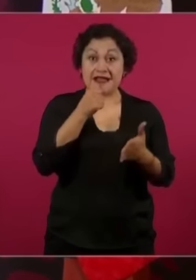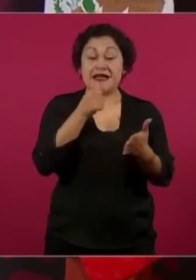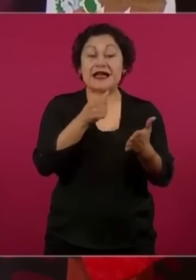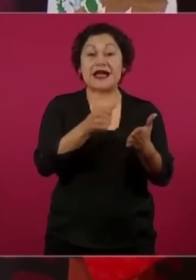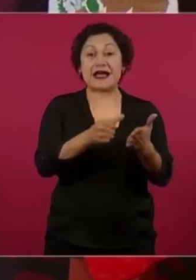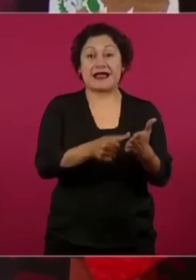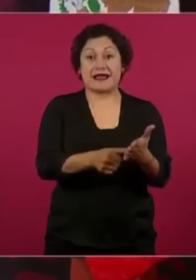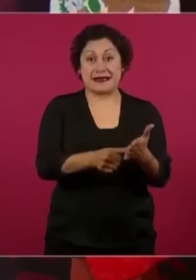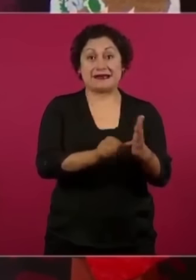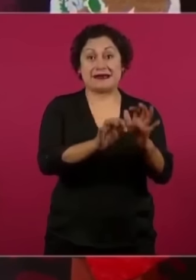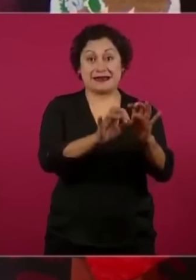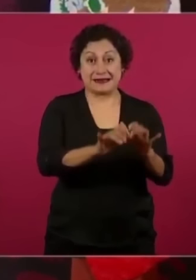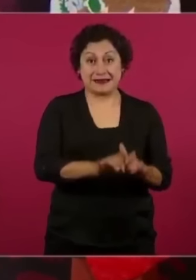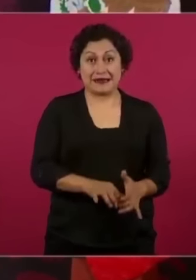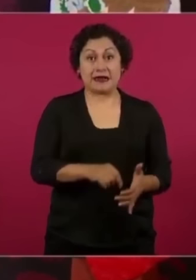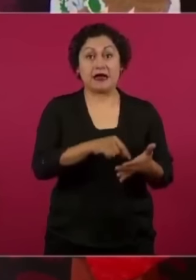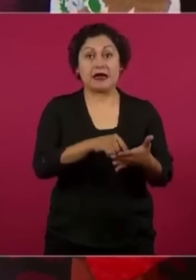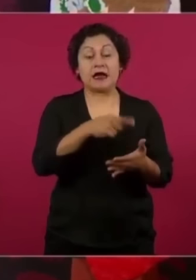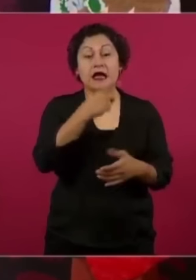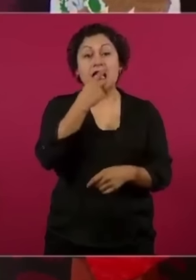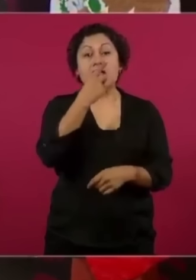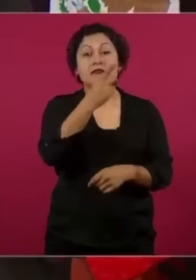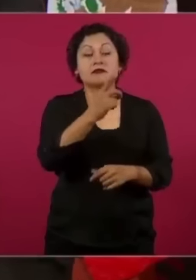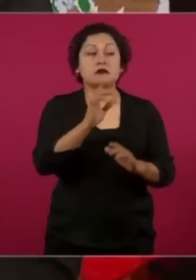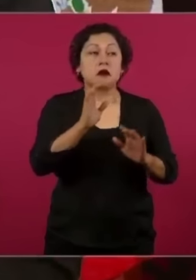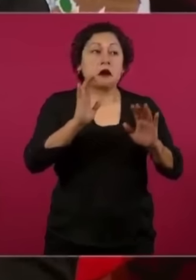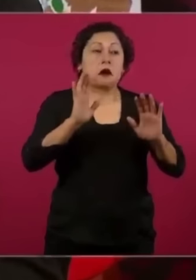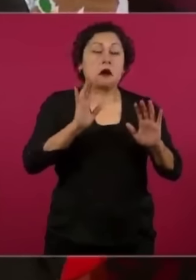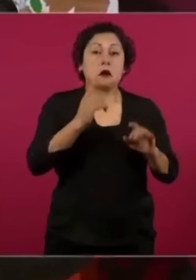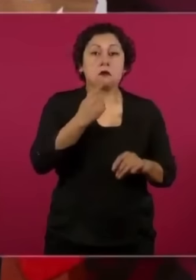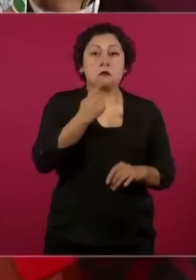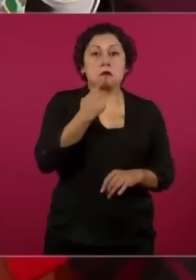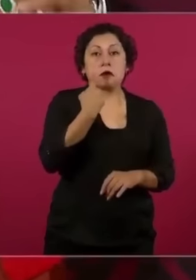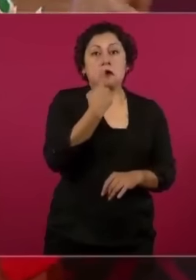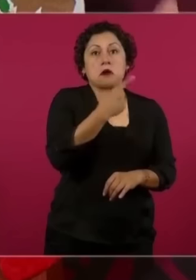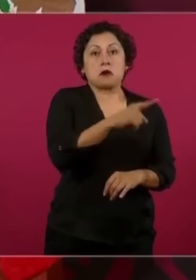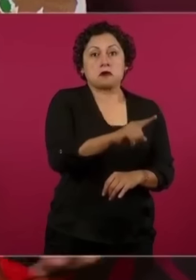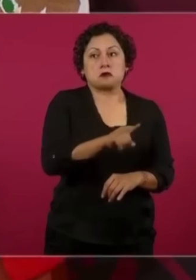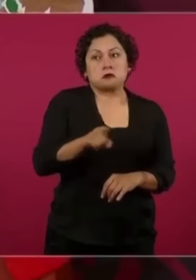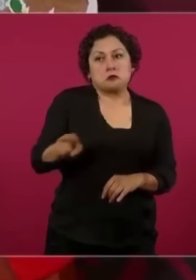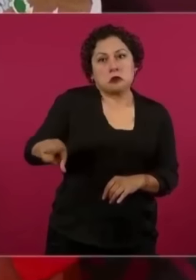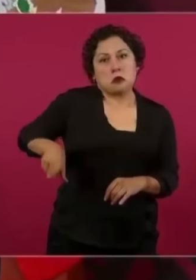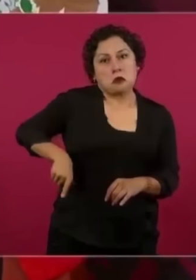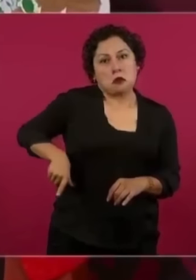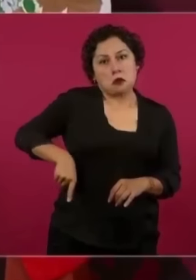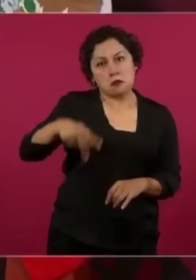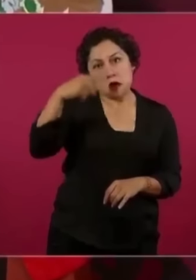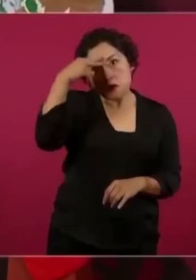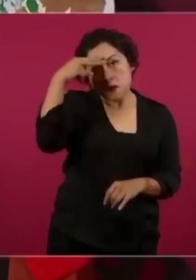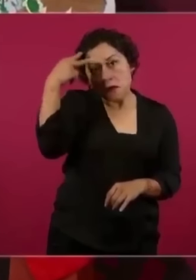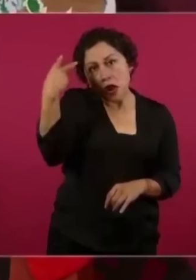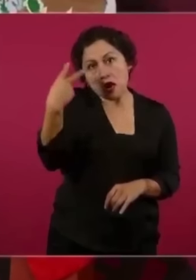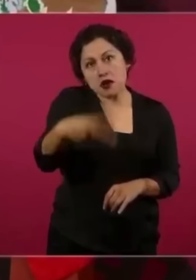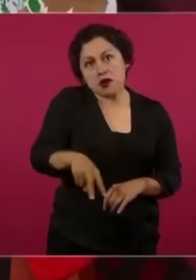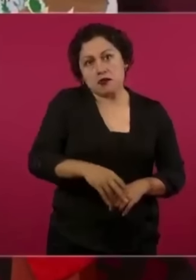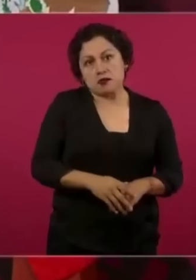él surgieron de nuestro gobierno y que yo tengo vínculos